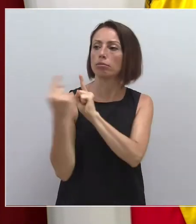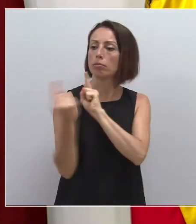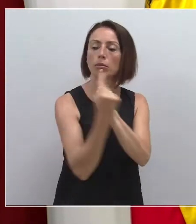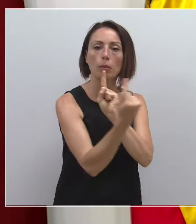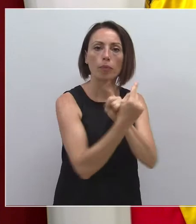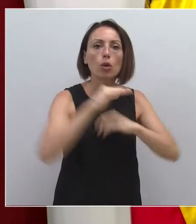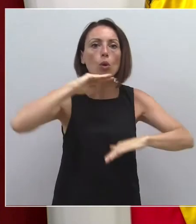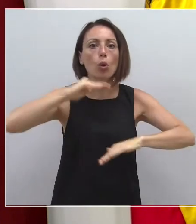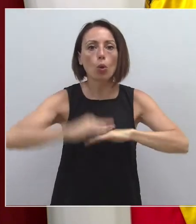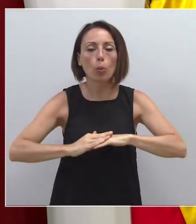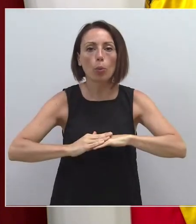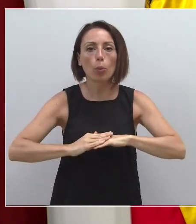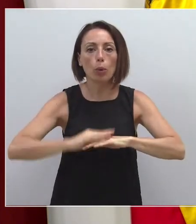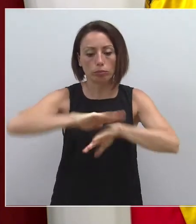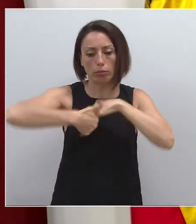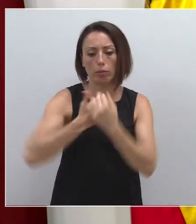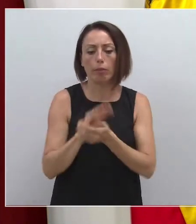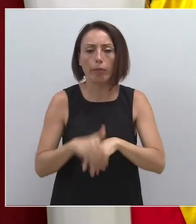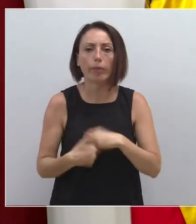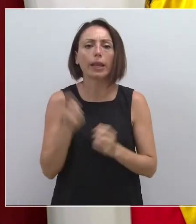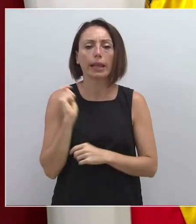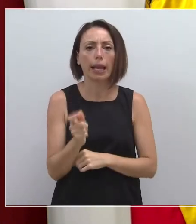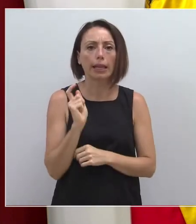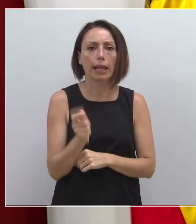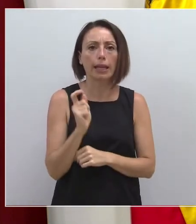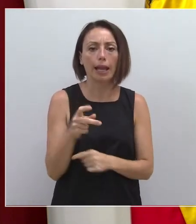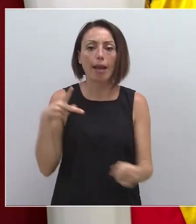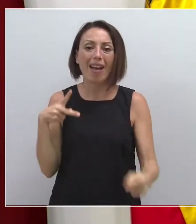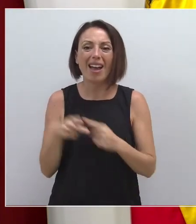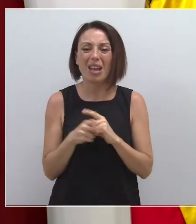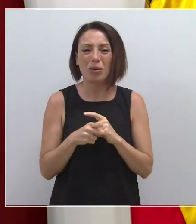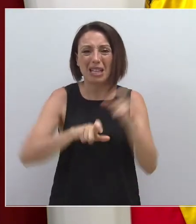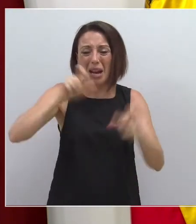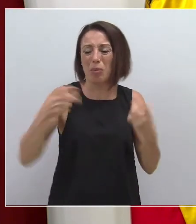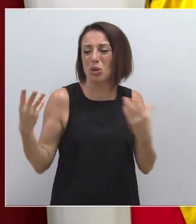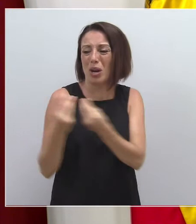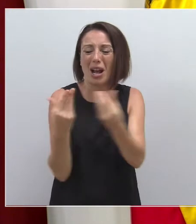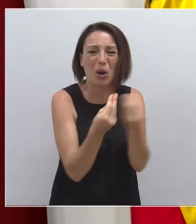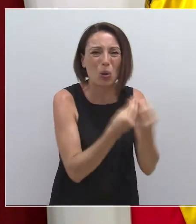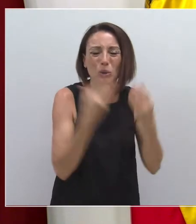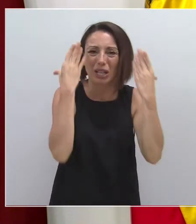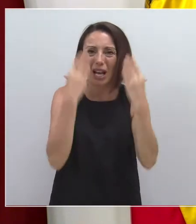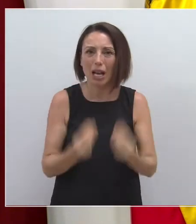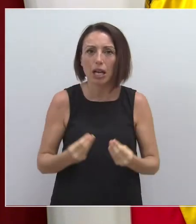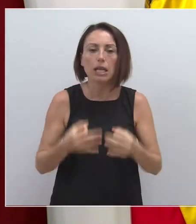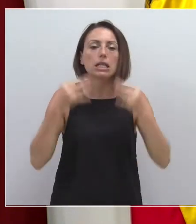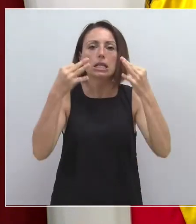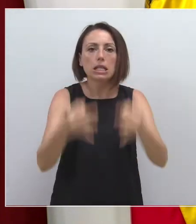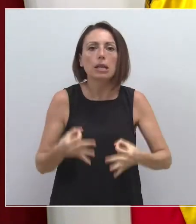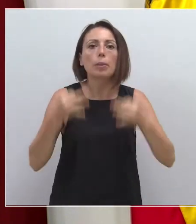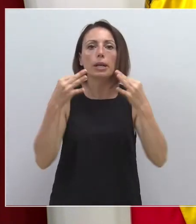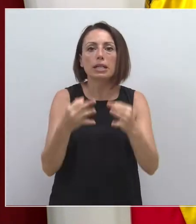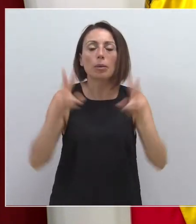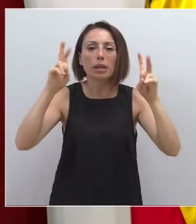de seguridad, el lavado continuo de manos, el evitar las aglomeraciones, el mantenimiento siempre, siempre de la